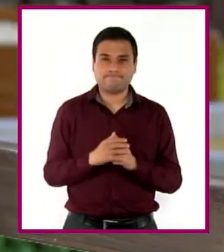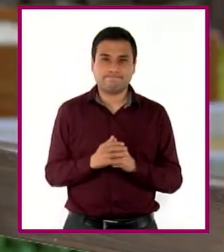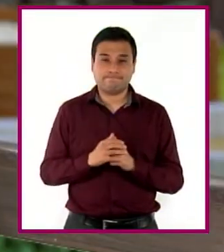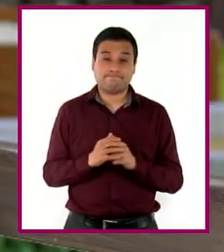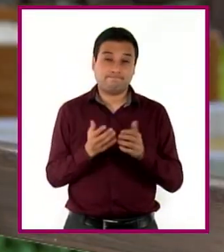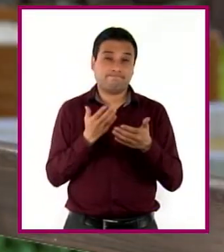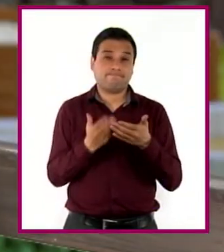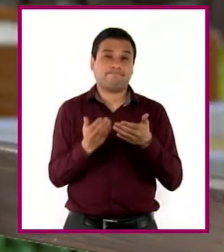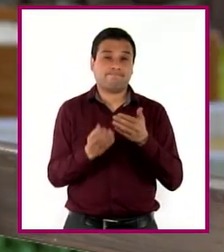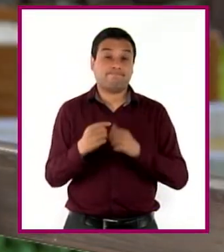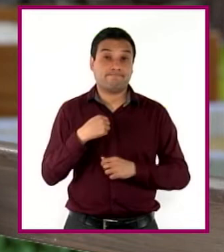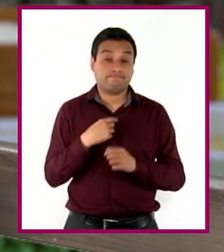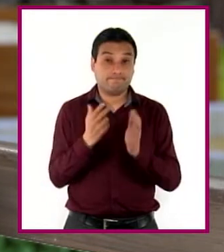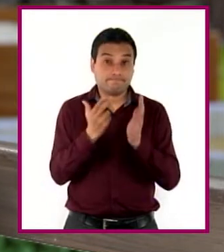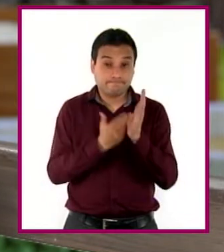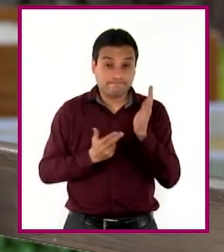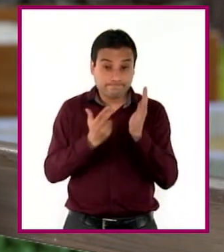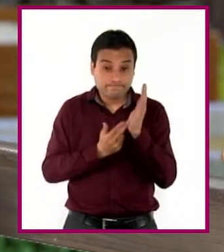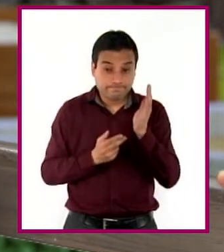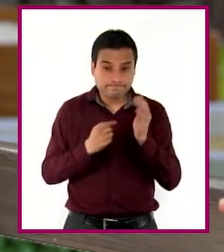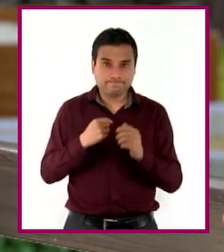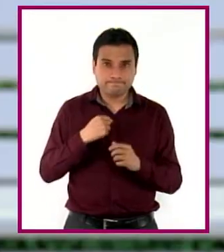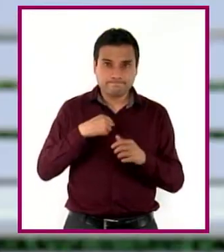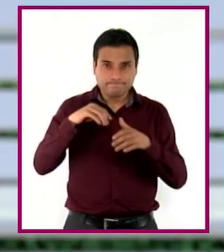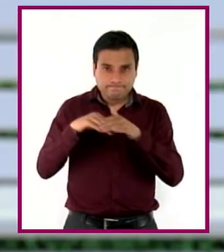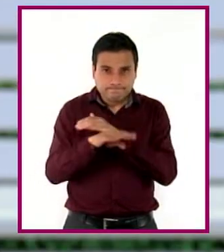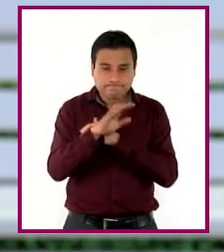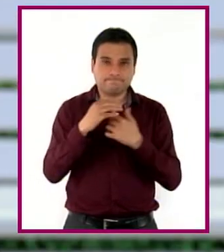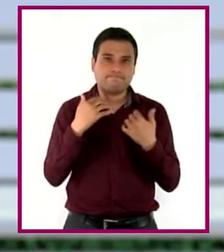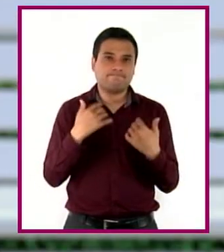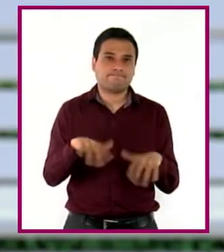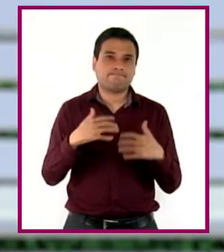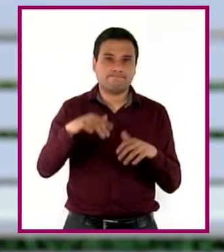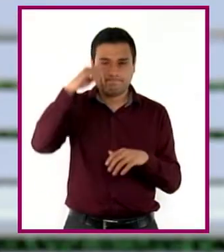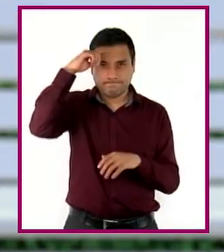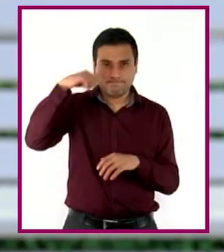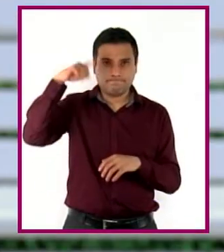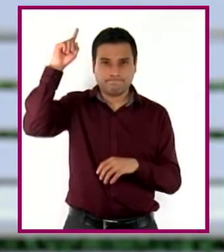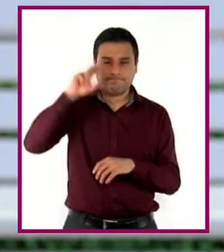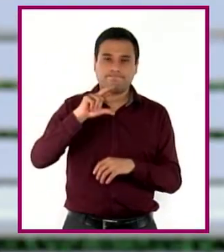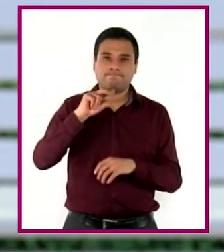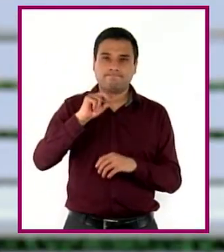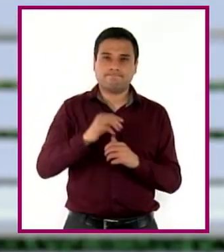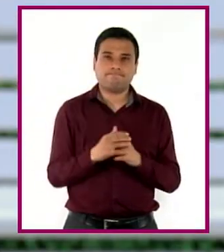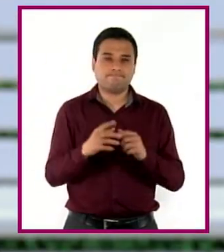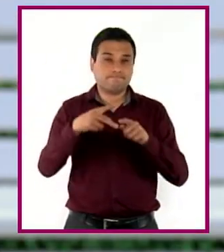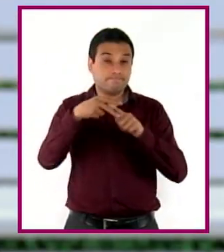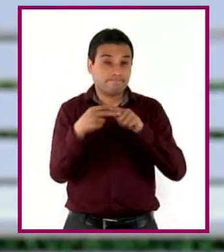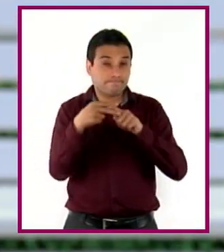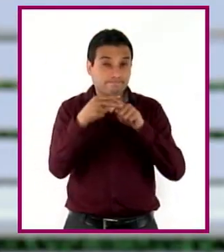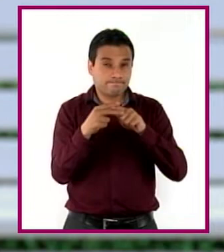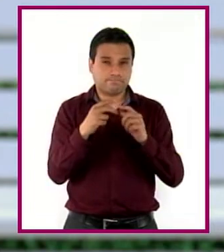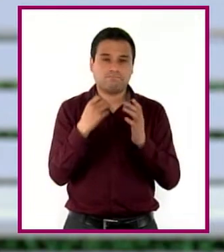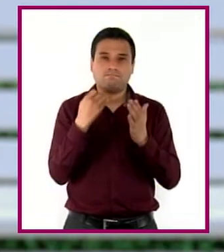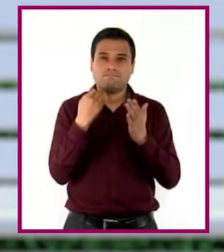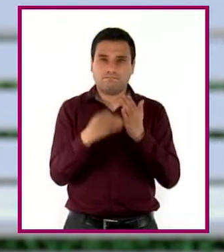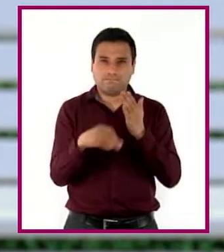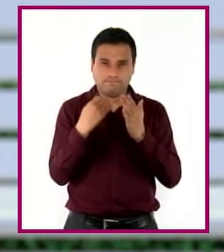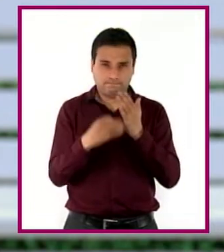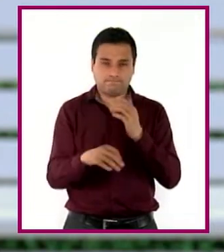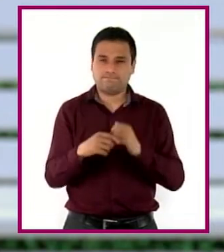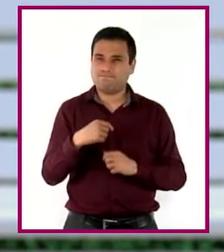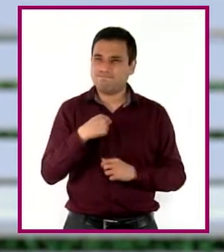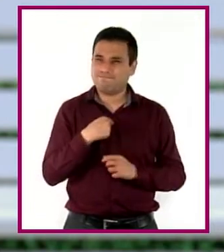en el taller, ¡uf! Me di cuenta de que no es fácil. Hay herramientas que necesitan, por ejemplo, que uno sea muy